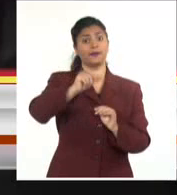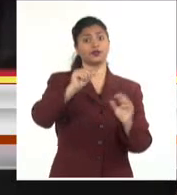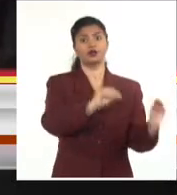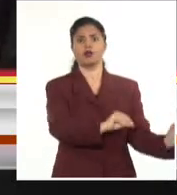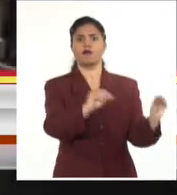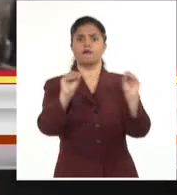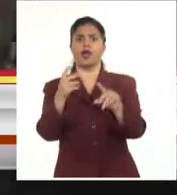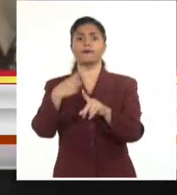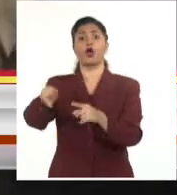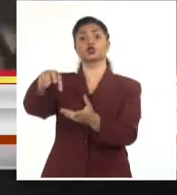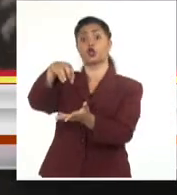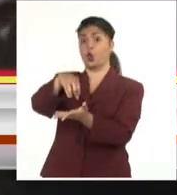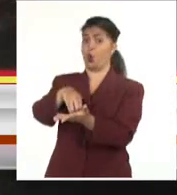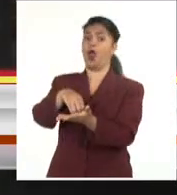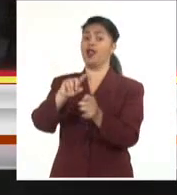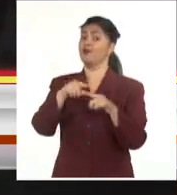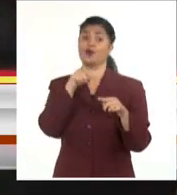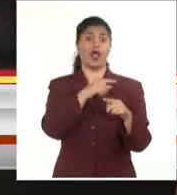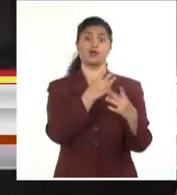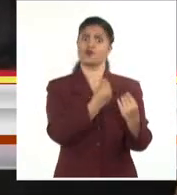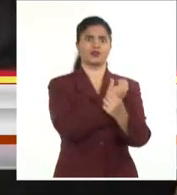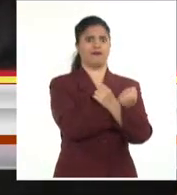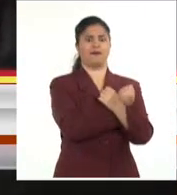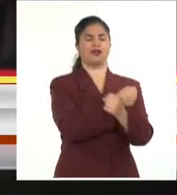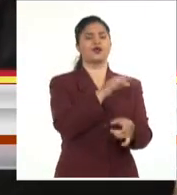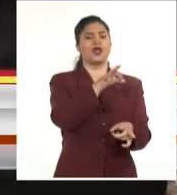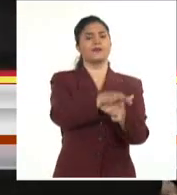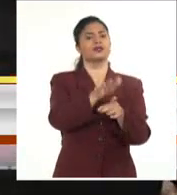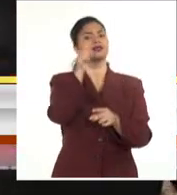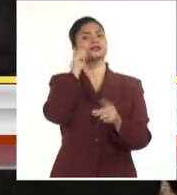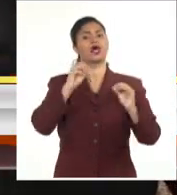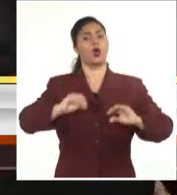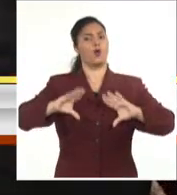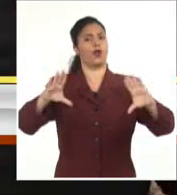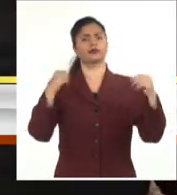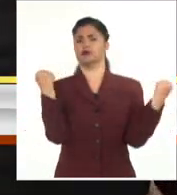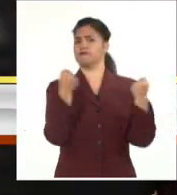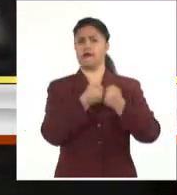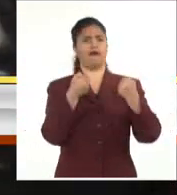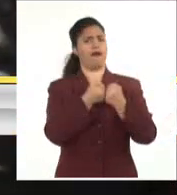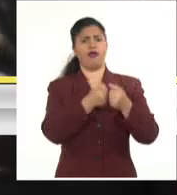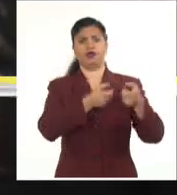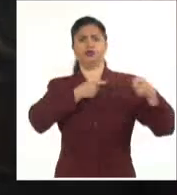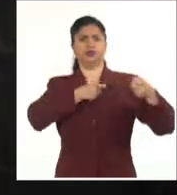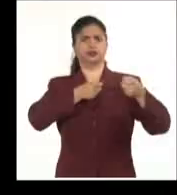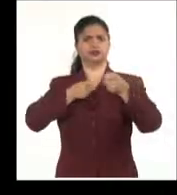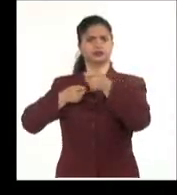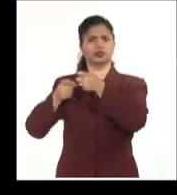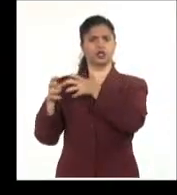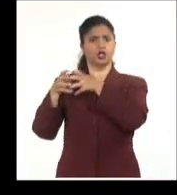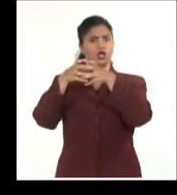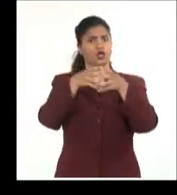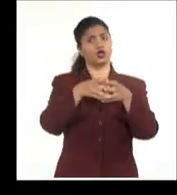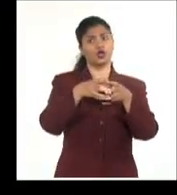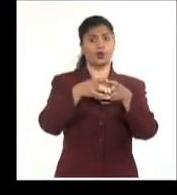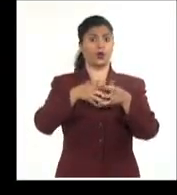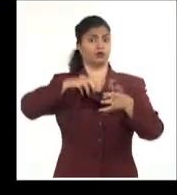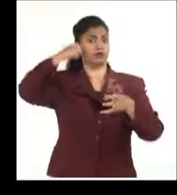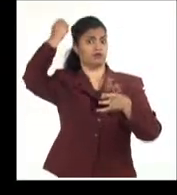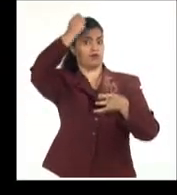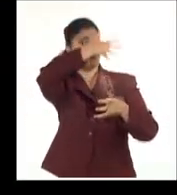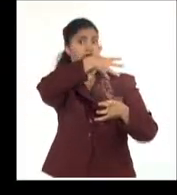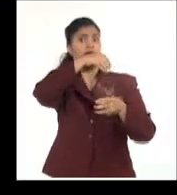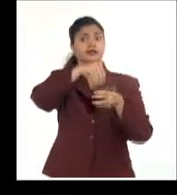internamente. Las acciones comenzaron el sábado de la mañana, cuando el movimiento de resistencia islámica Hamas y la resistencia islámica en Líbano